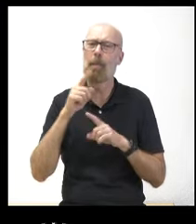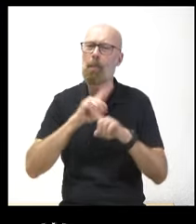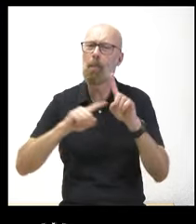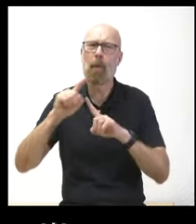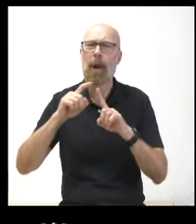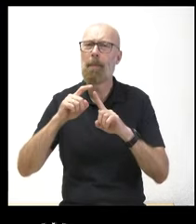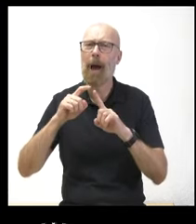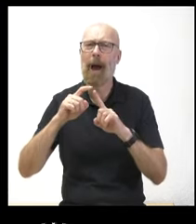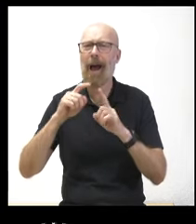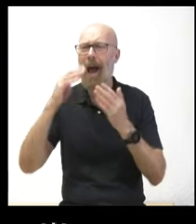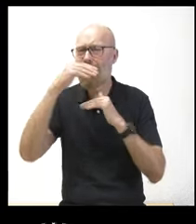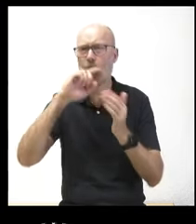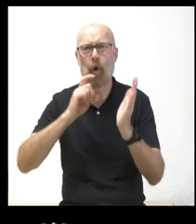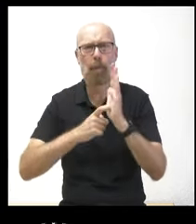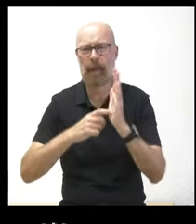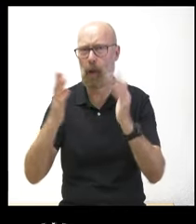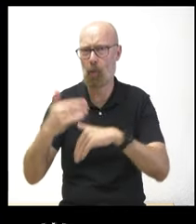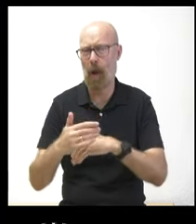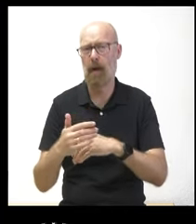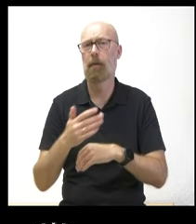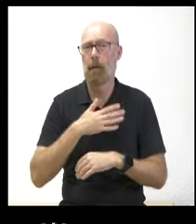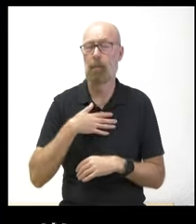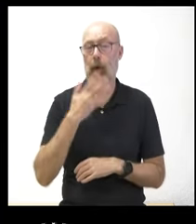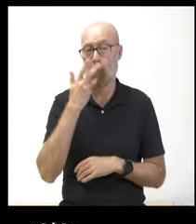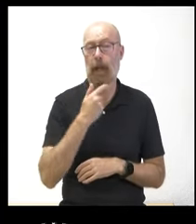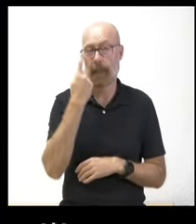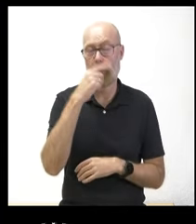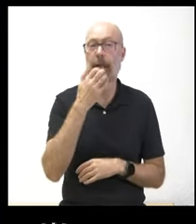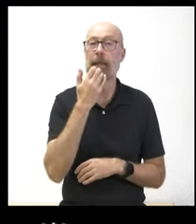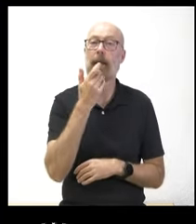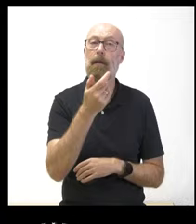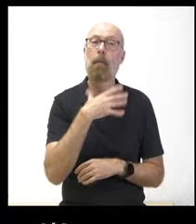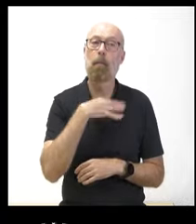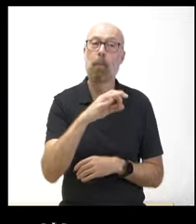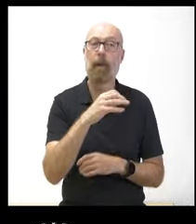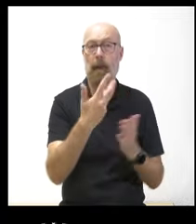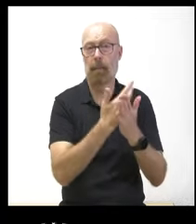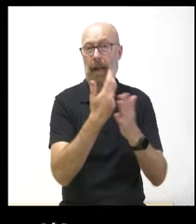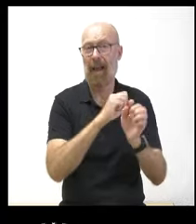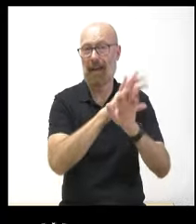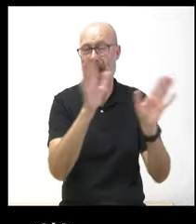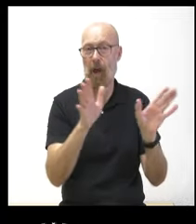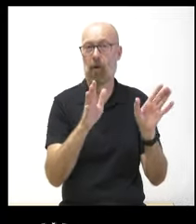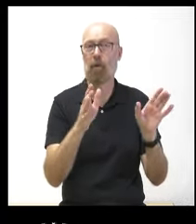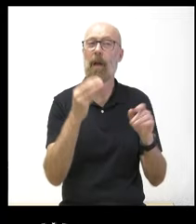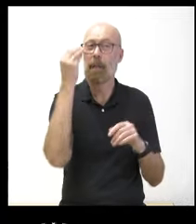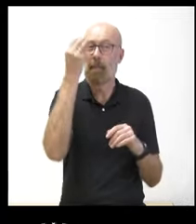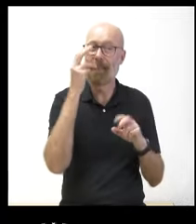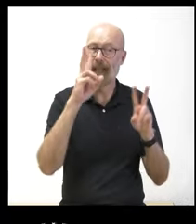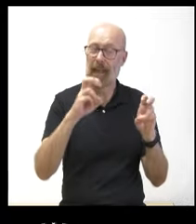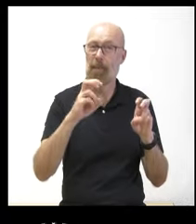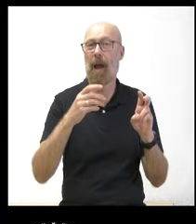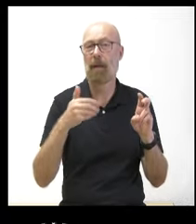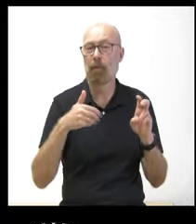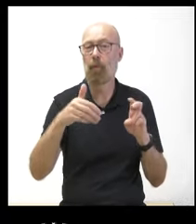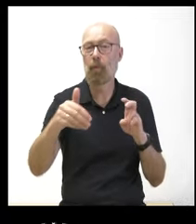gustaría si puede ser que en esta ocasión nos hablase claro fuese claro y nos dijese qué piensan sobre ello si tiene